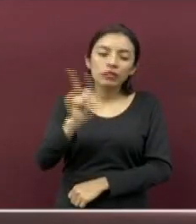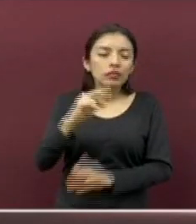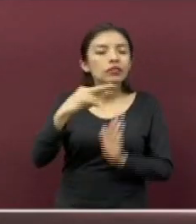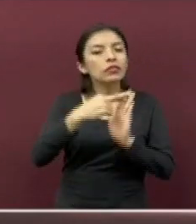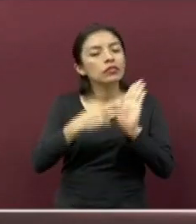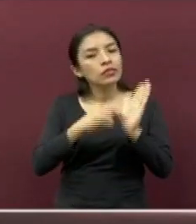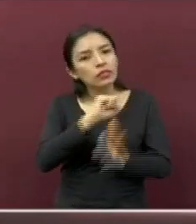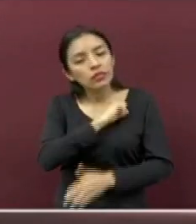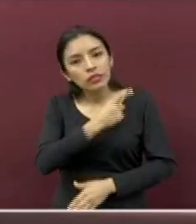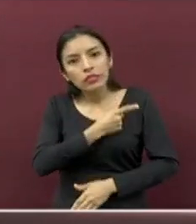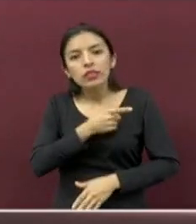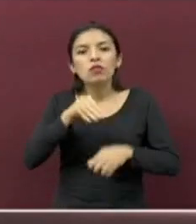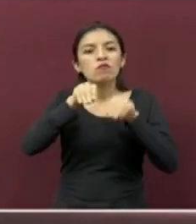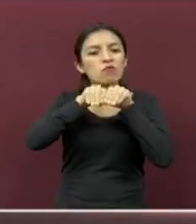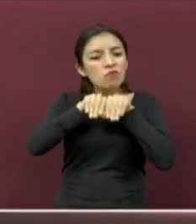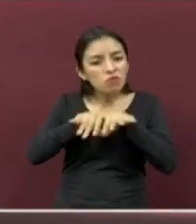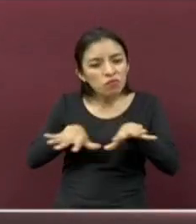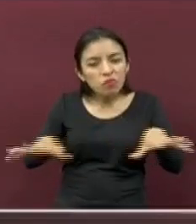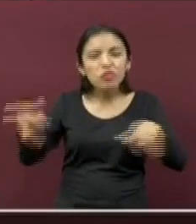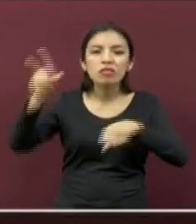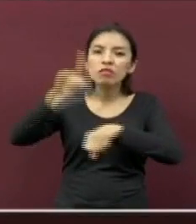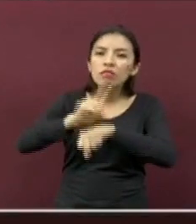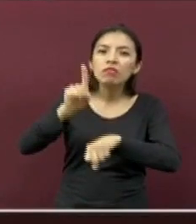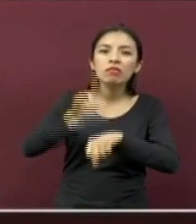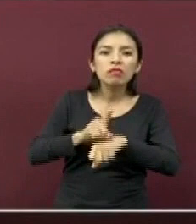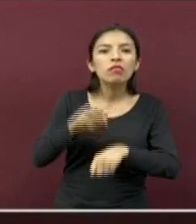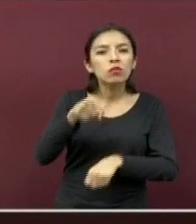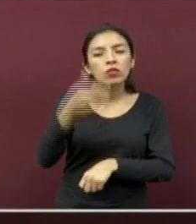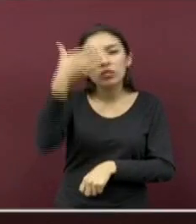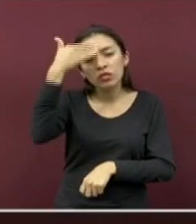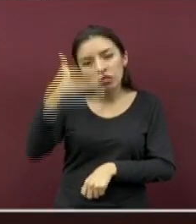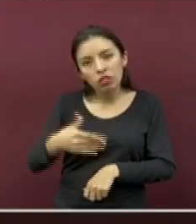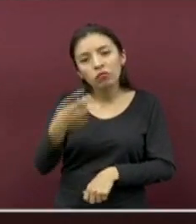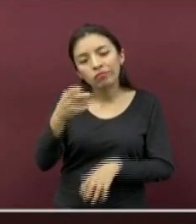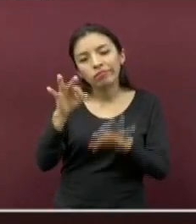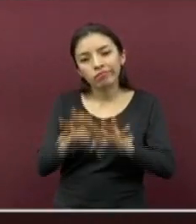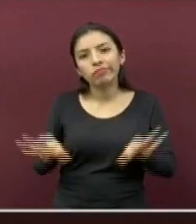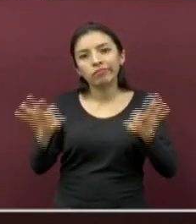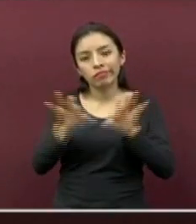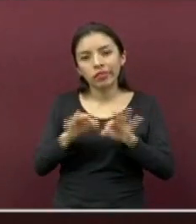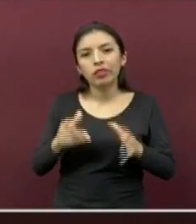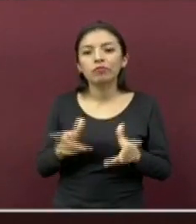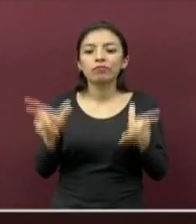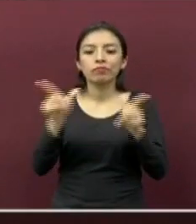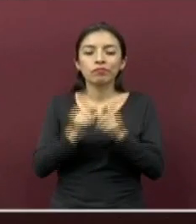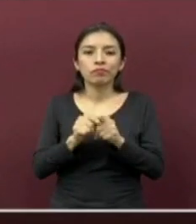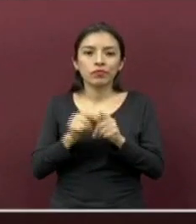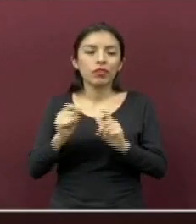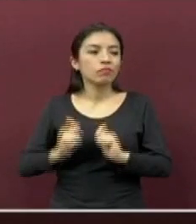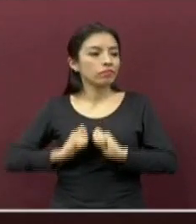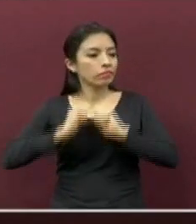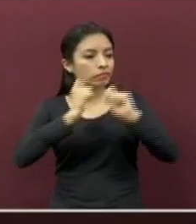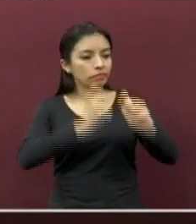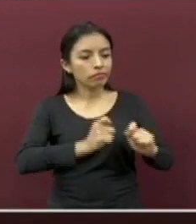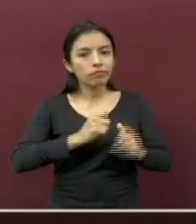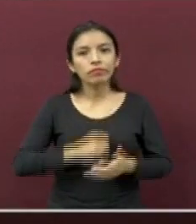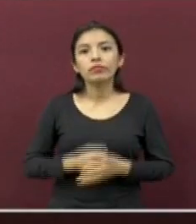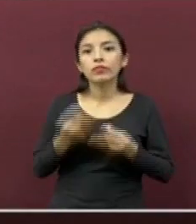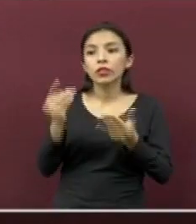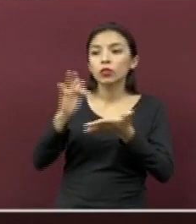que tanto difundimos en este espacio. Por mi parte es todo, doctor Salvador. Muchas gracias,